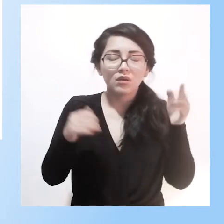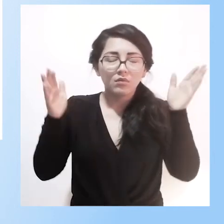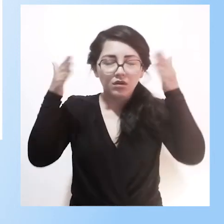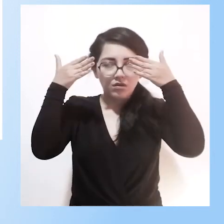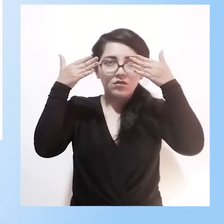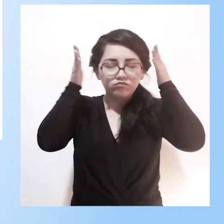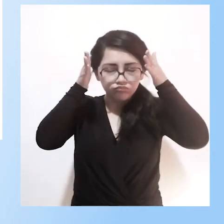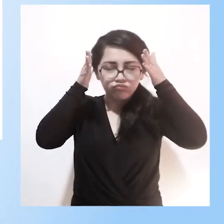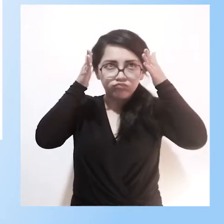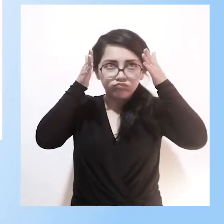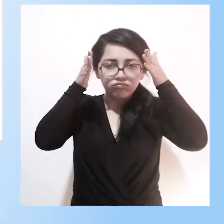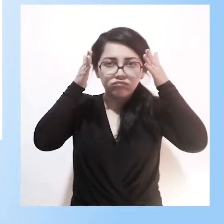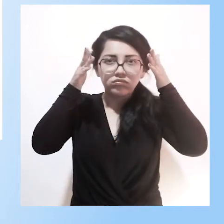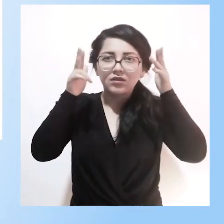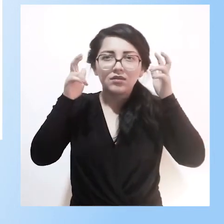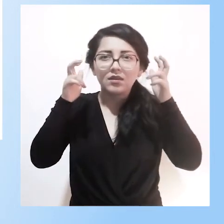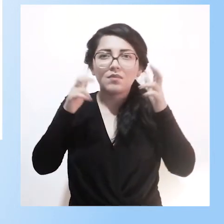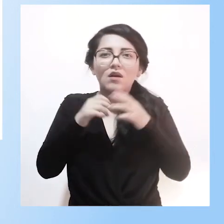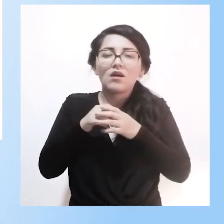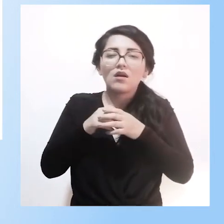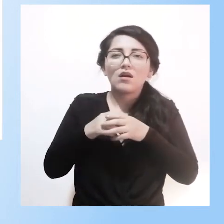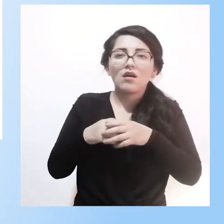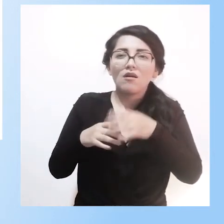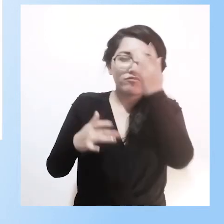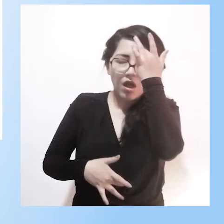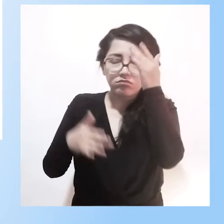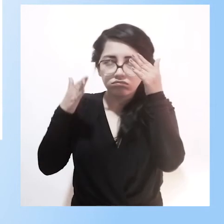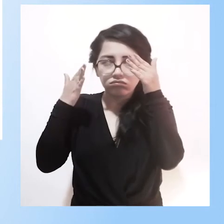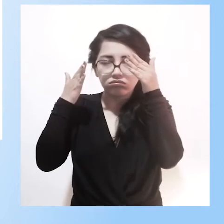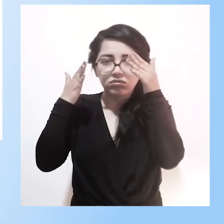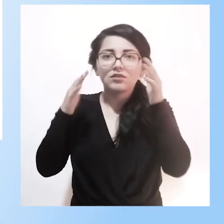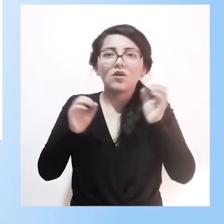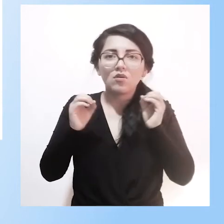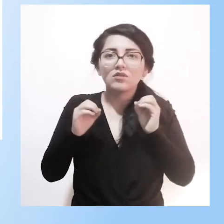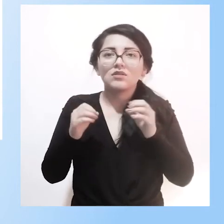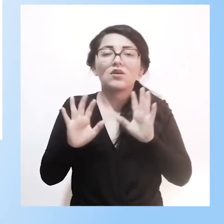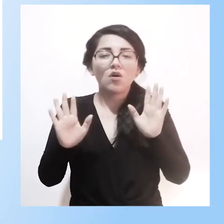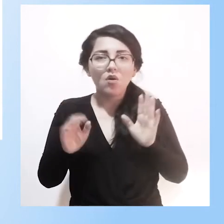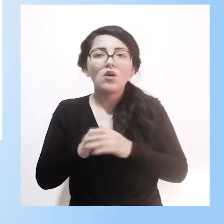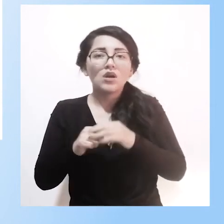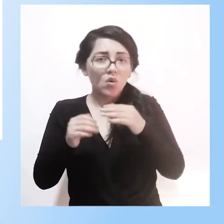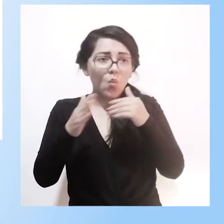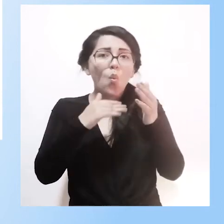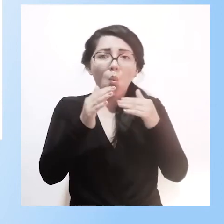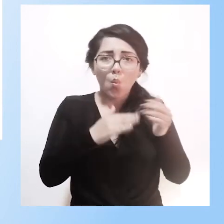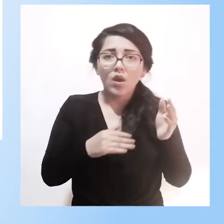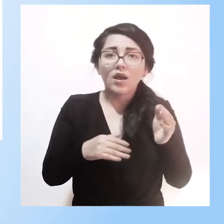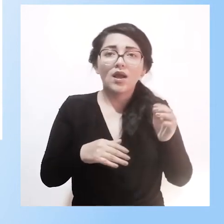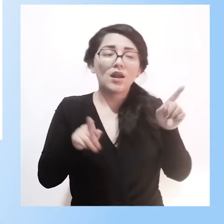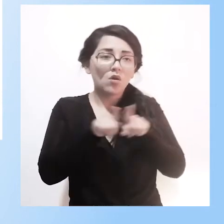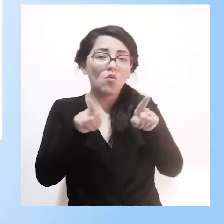para los alumnos enfermos, pero también para todos los alumnos con enfermedad que están en la escuela.